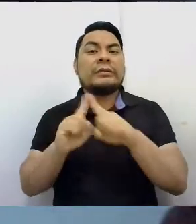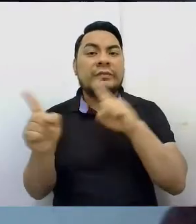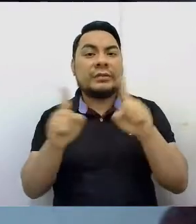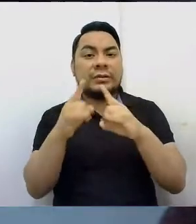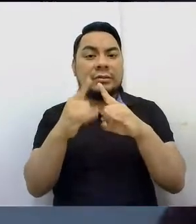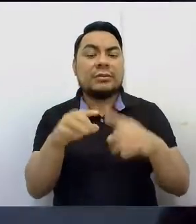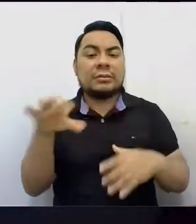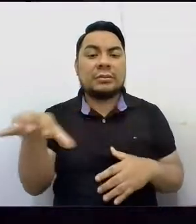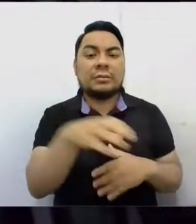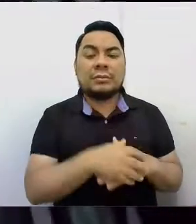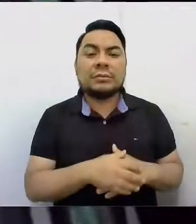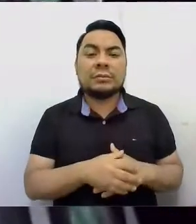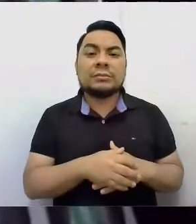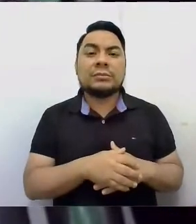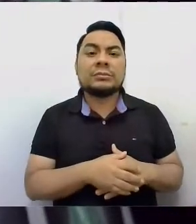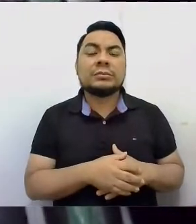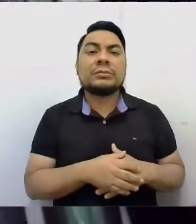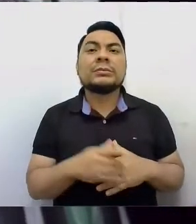recogieron.